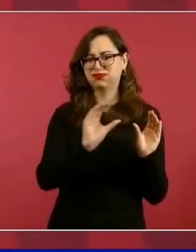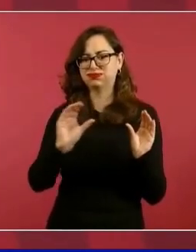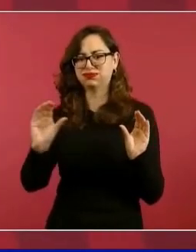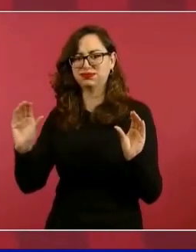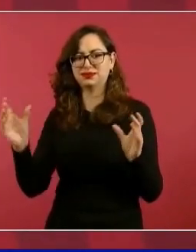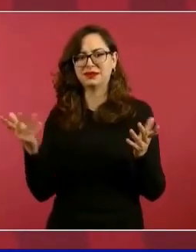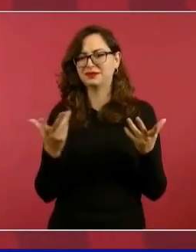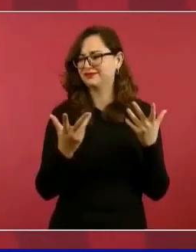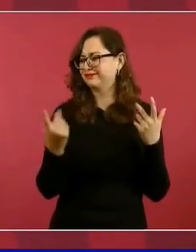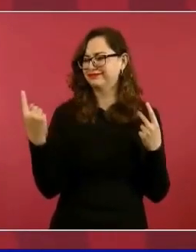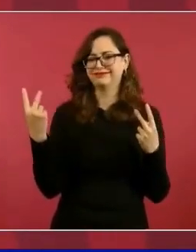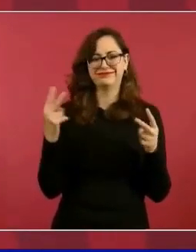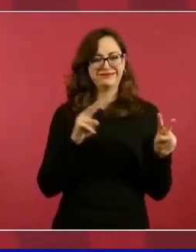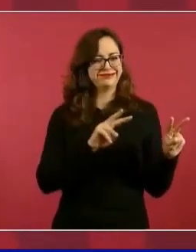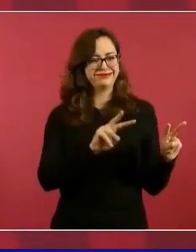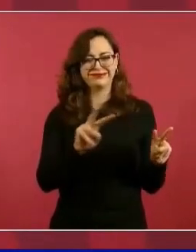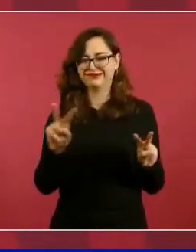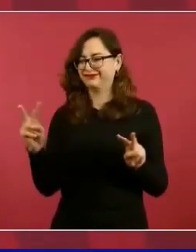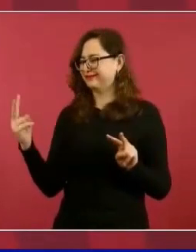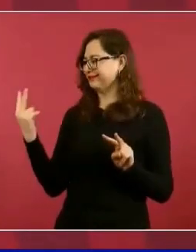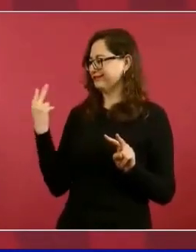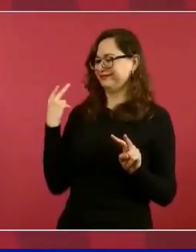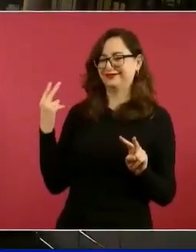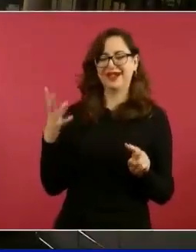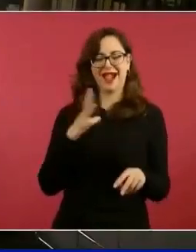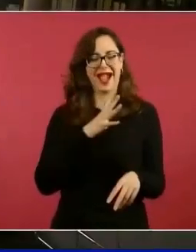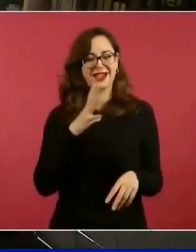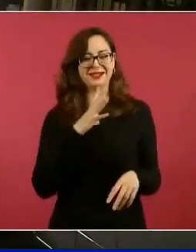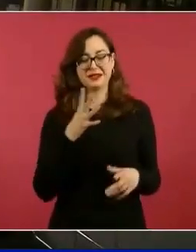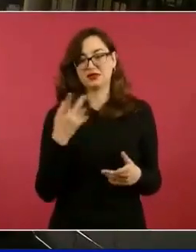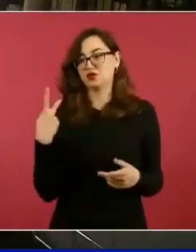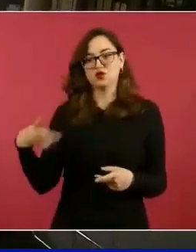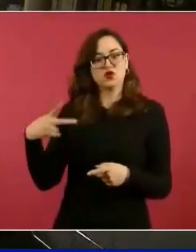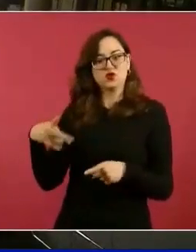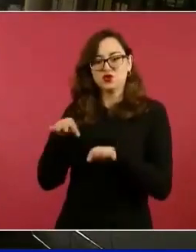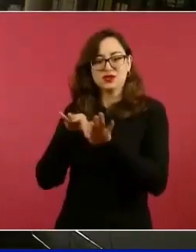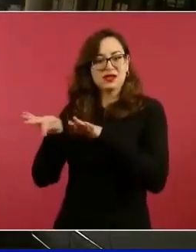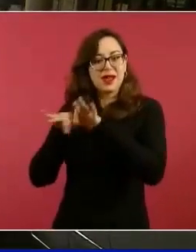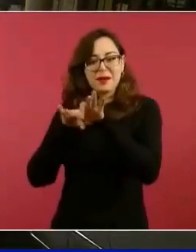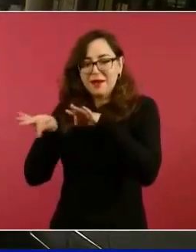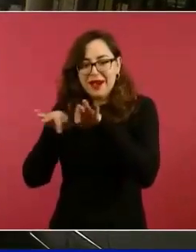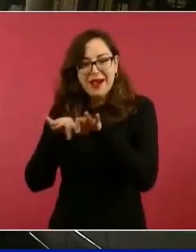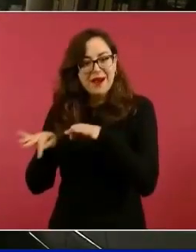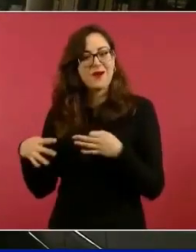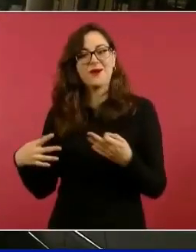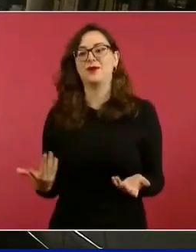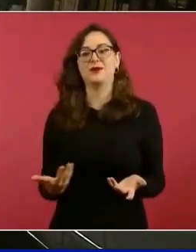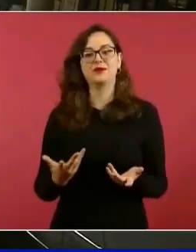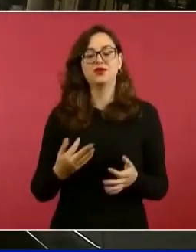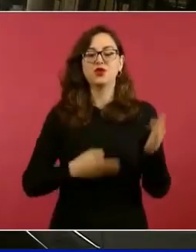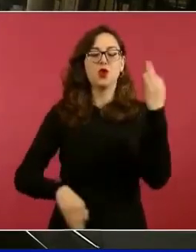Ahí le llegan todos los oficios, informes